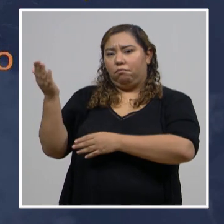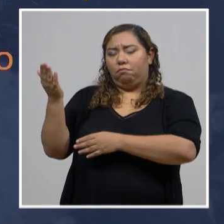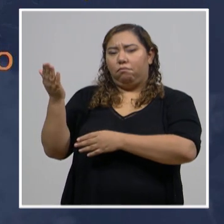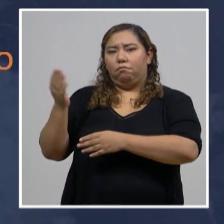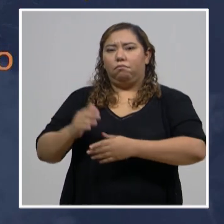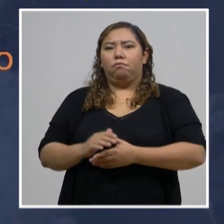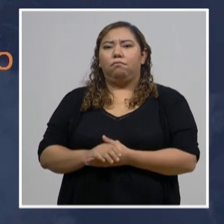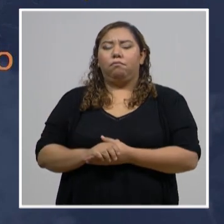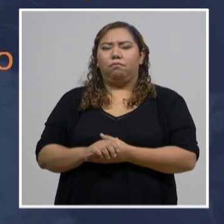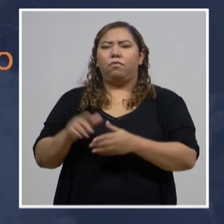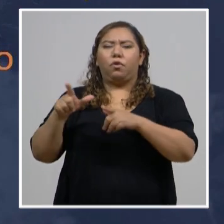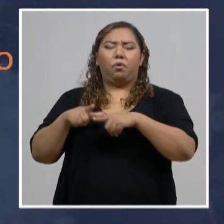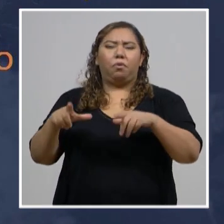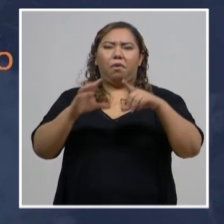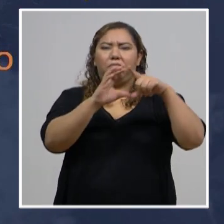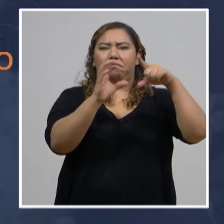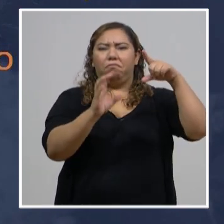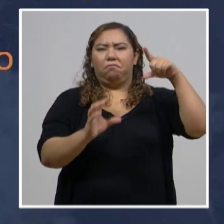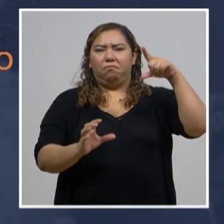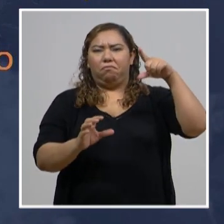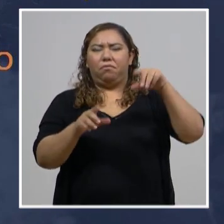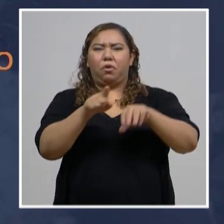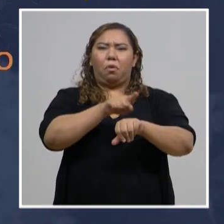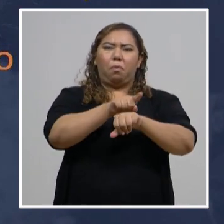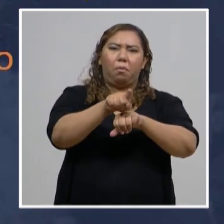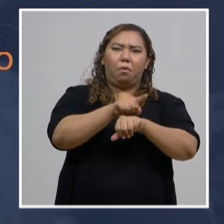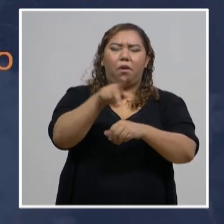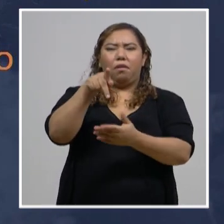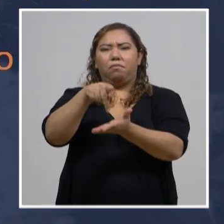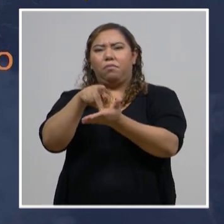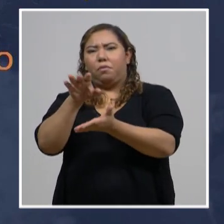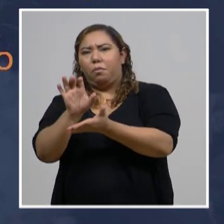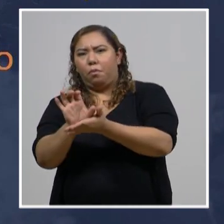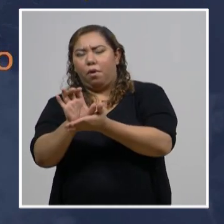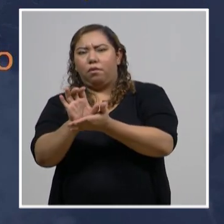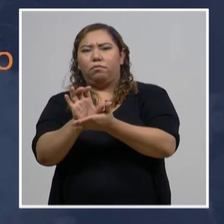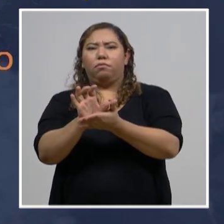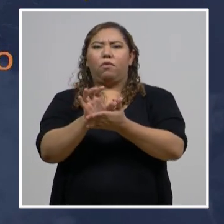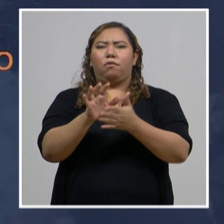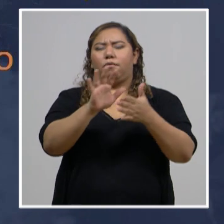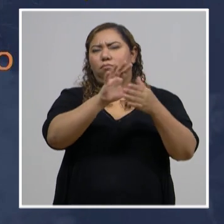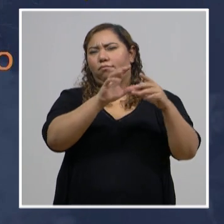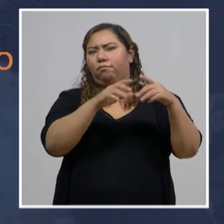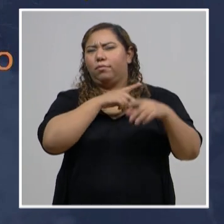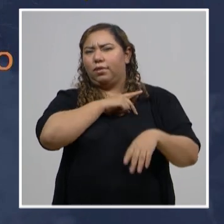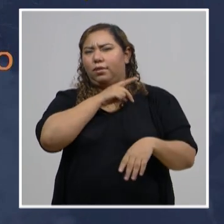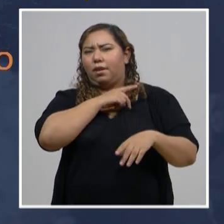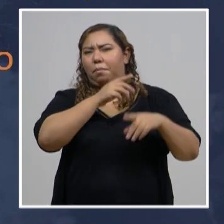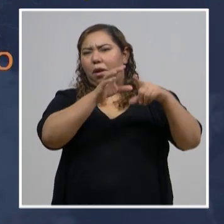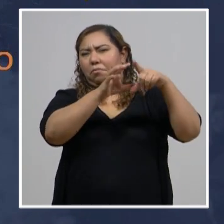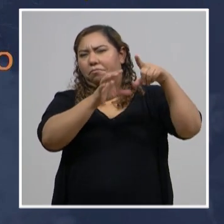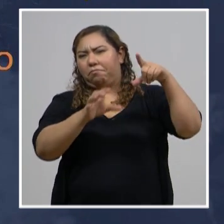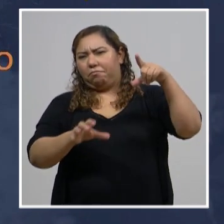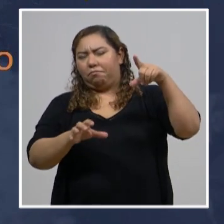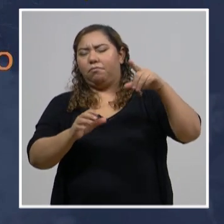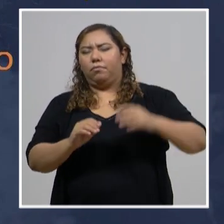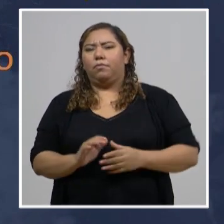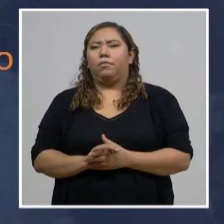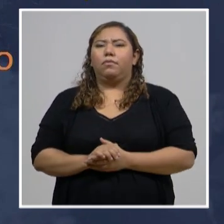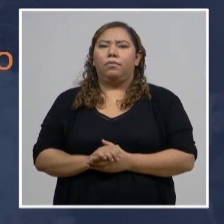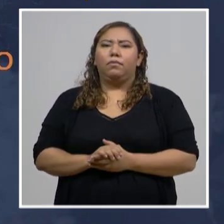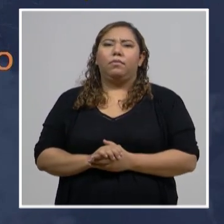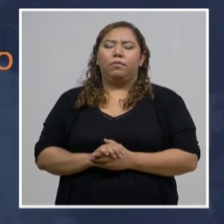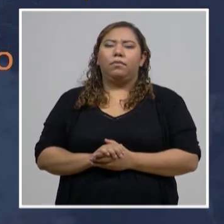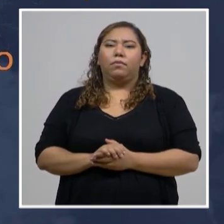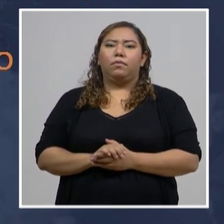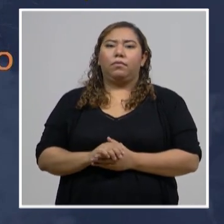en Omoa, en Tulian Río y Limoncitos, en Puerto Cortés, en Baracoa, en La Lima, en la Colonia 23 de Septiembre